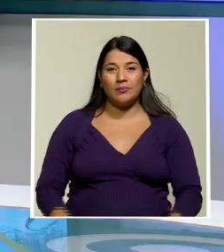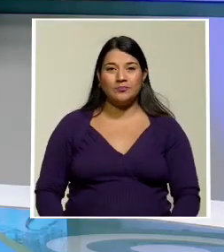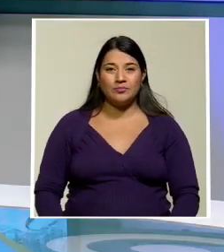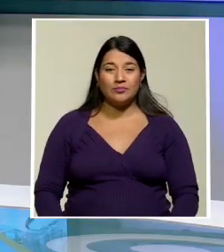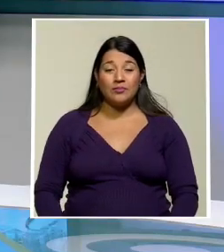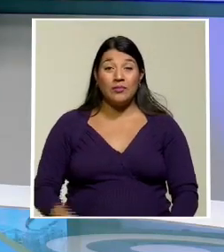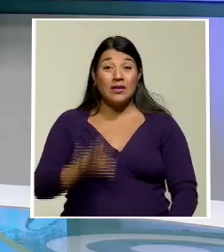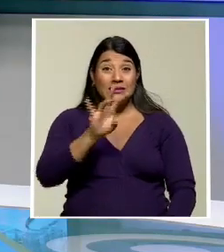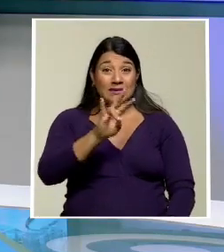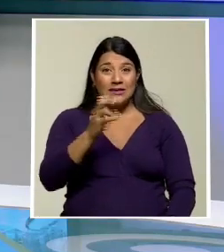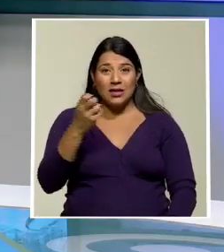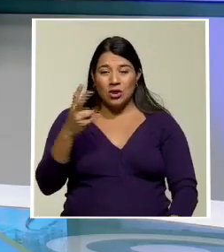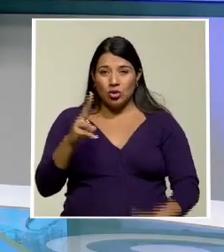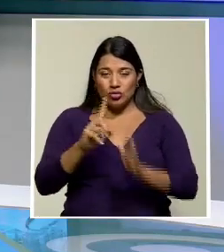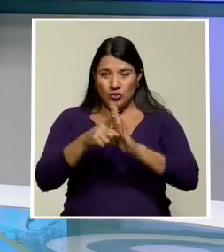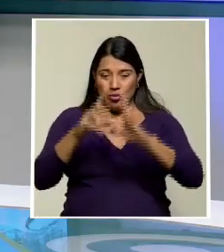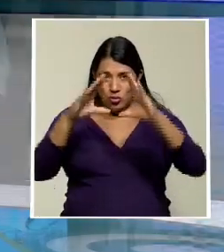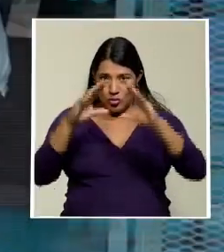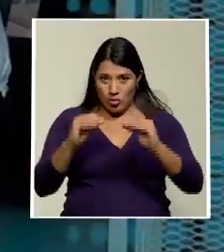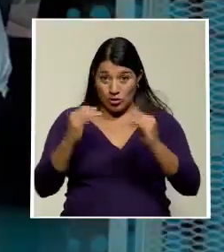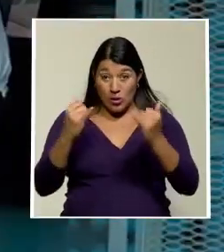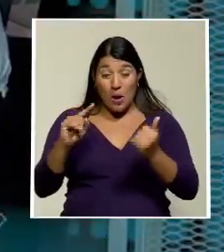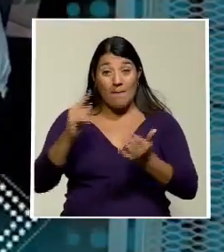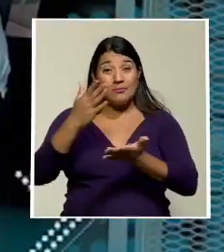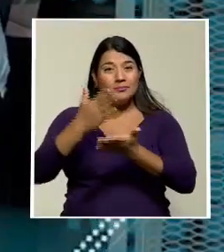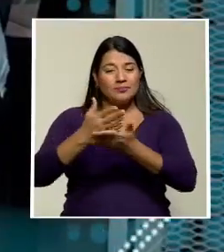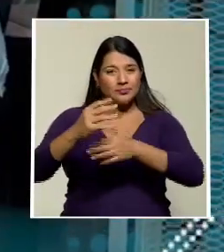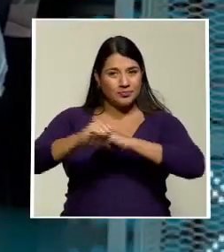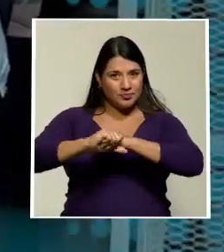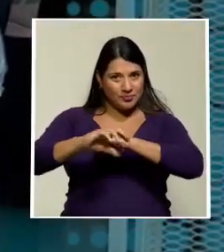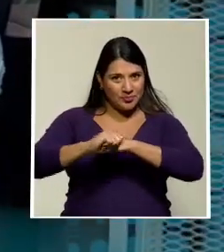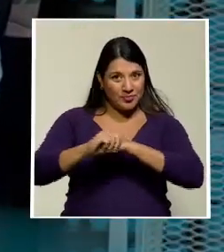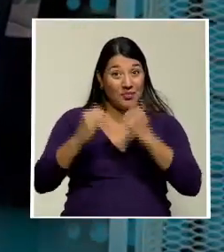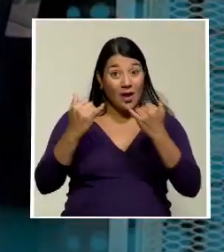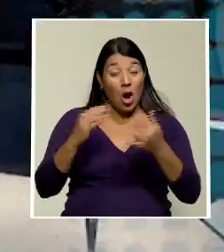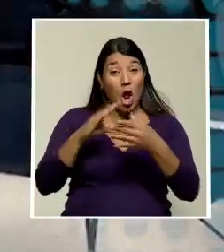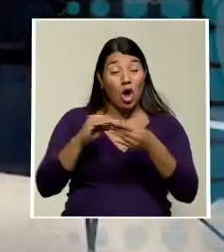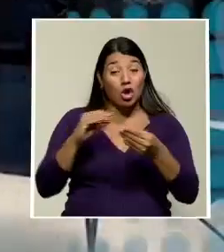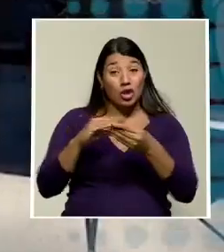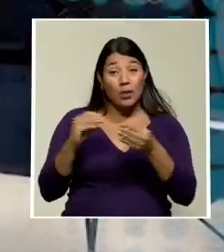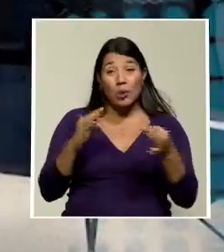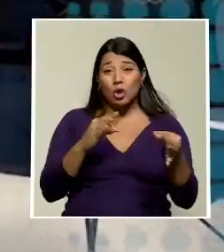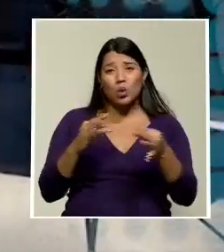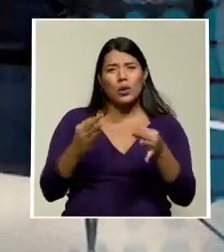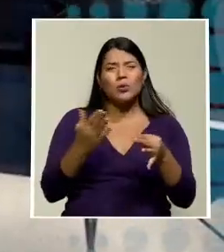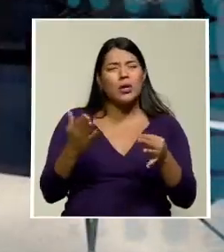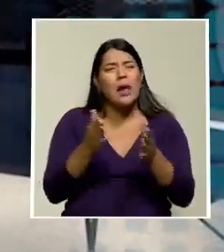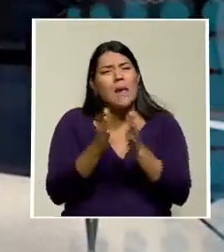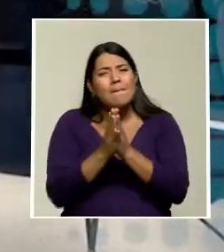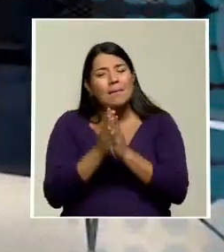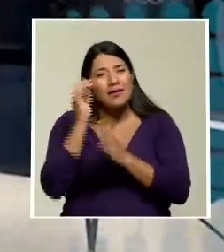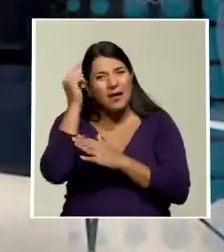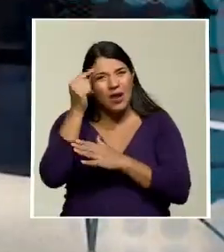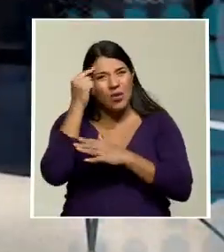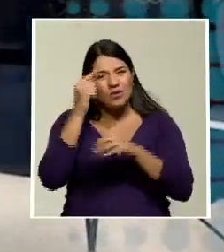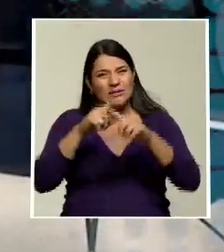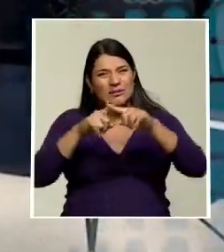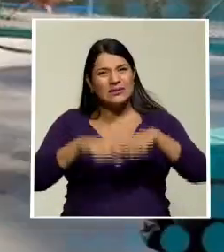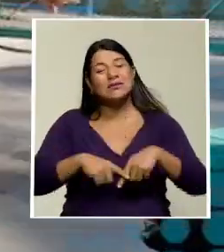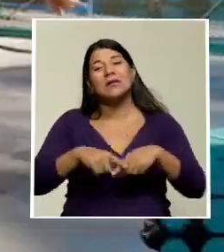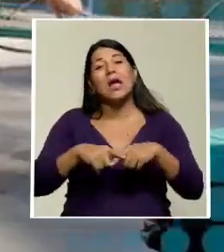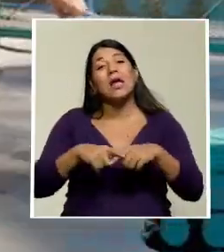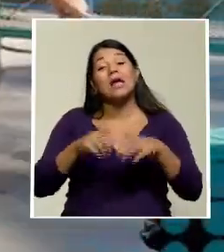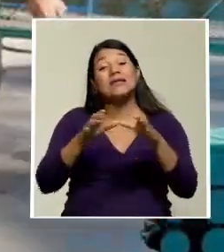de la noche con 12 minutos, vamos a hacer nuestra primera pausa comercial. Adelantamos que el sector turismo le pide al gobierno que suspenda la certificación